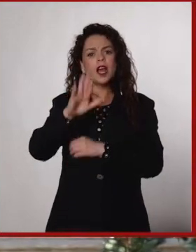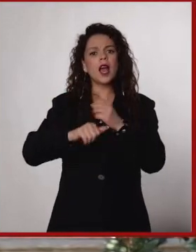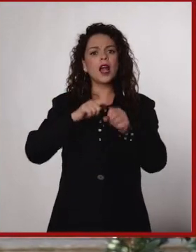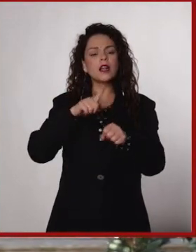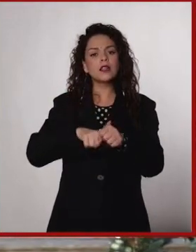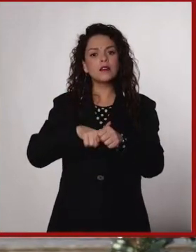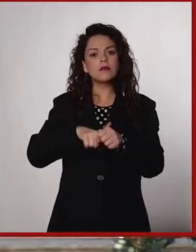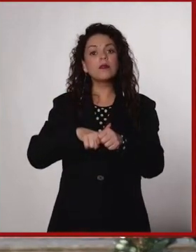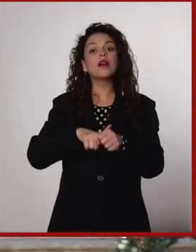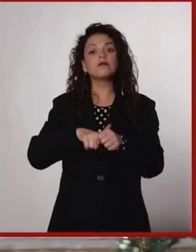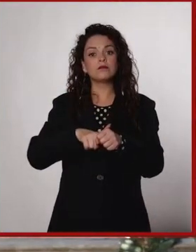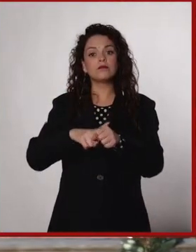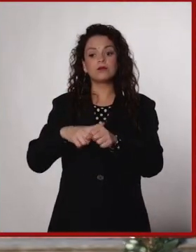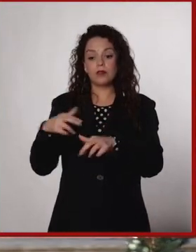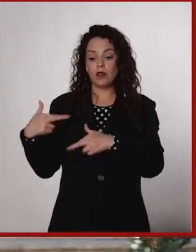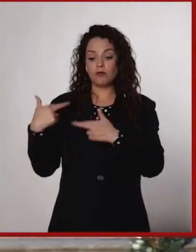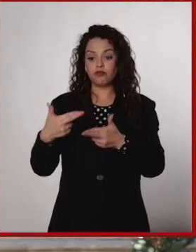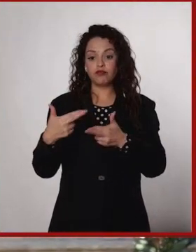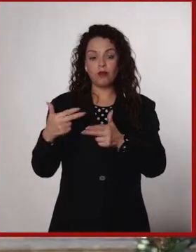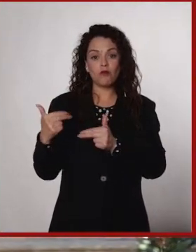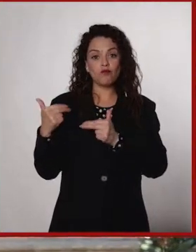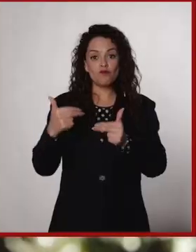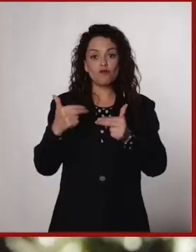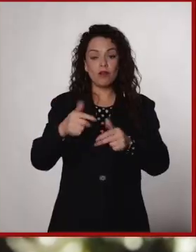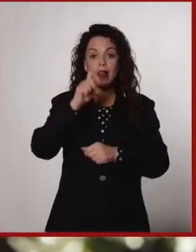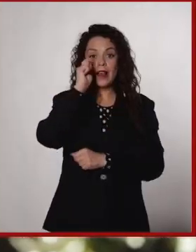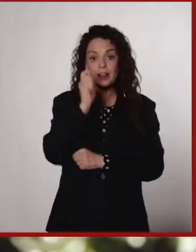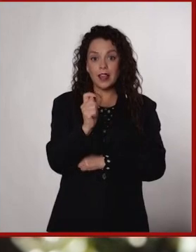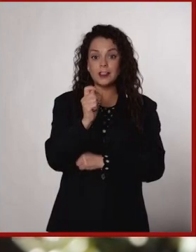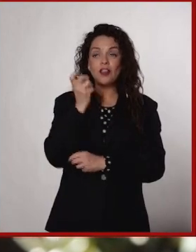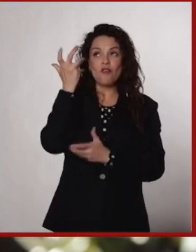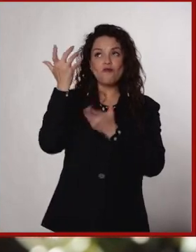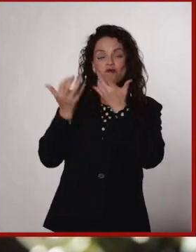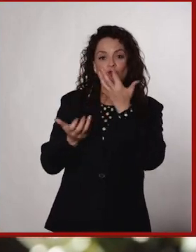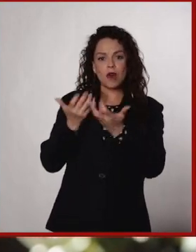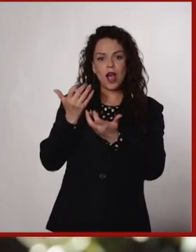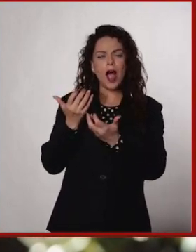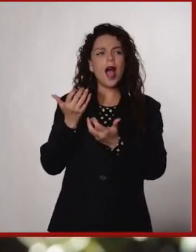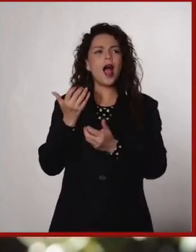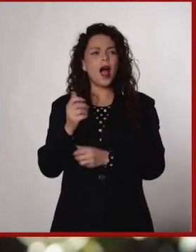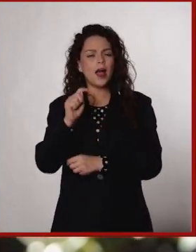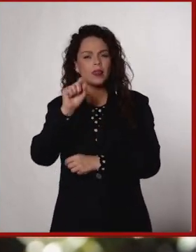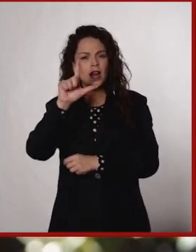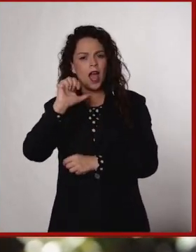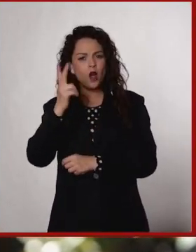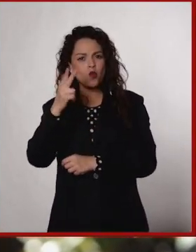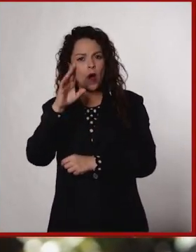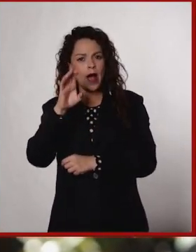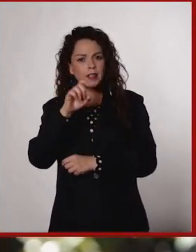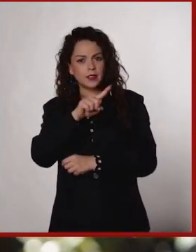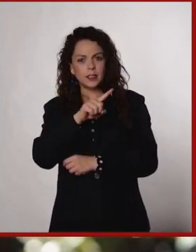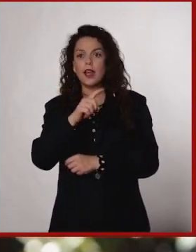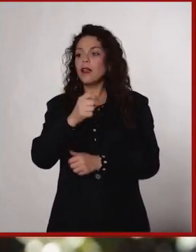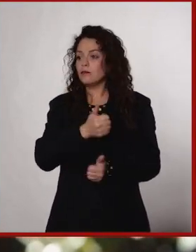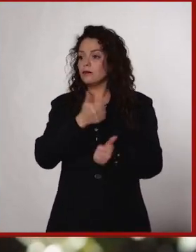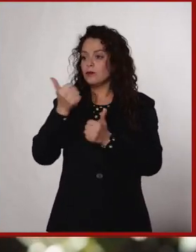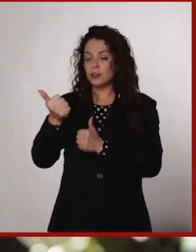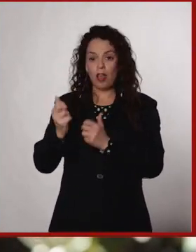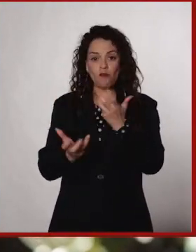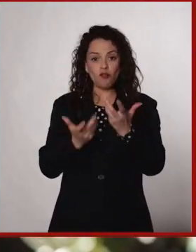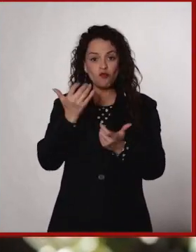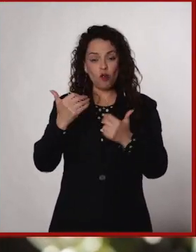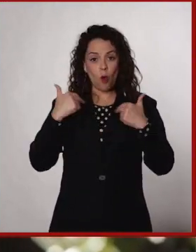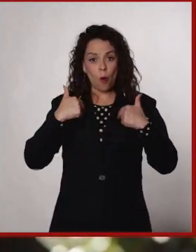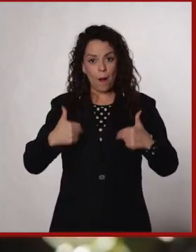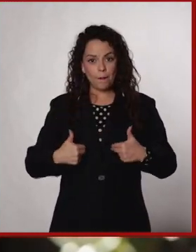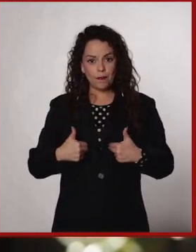era el mítico animal sagrado que nos regaló el fuego. Ah, te refieres al tlacuache, el que le llevó el fuego a los humanos y hasta se